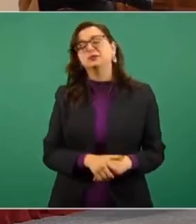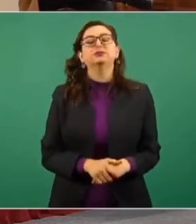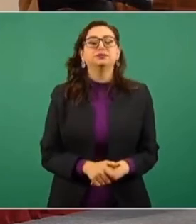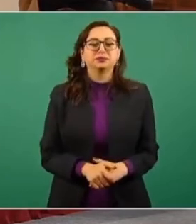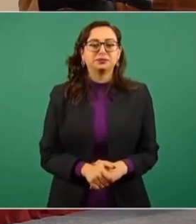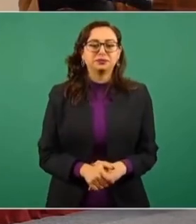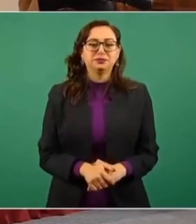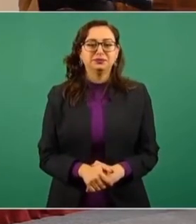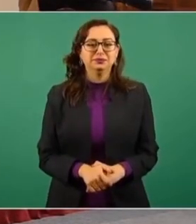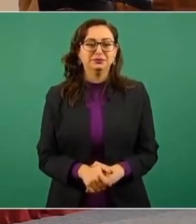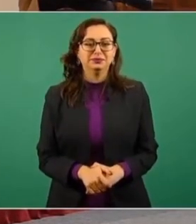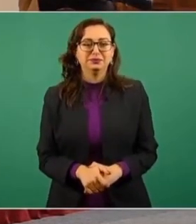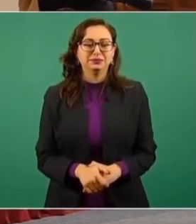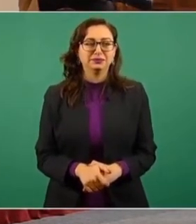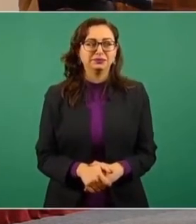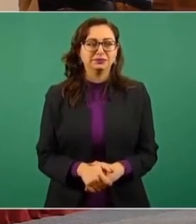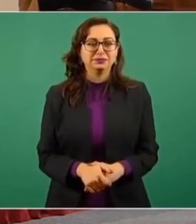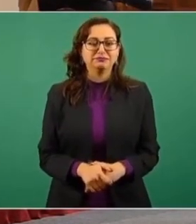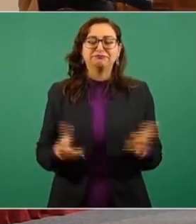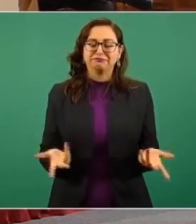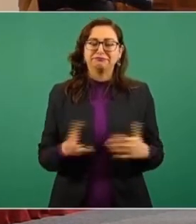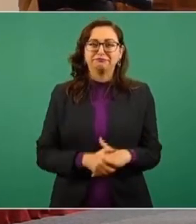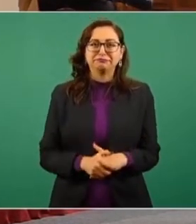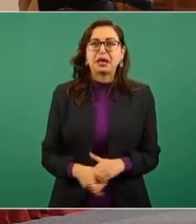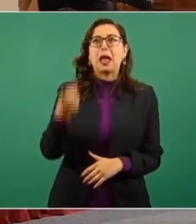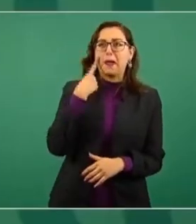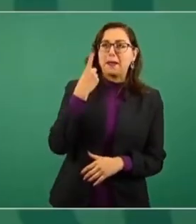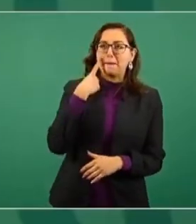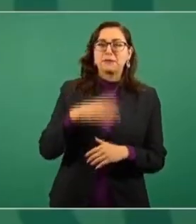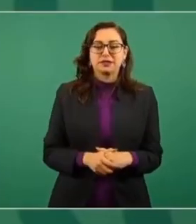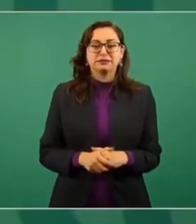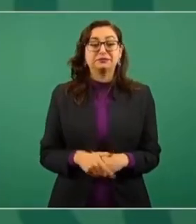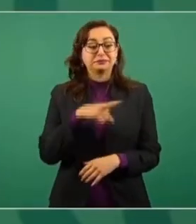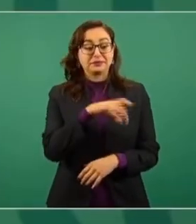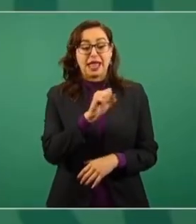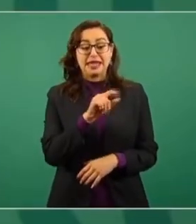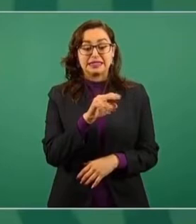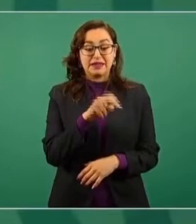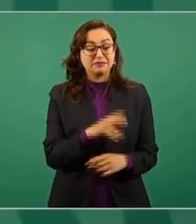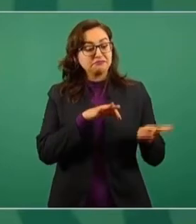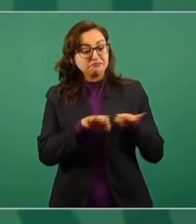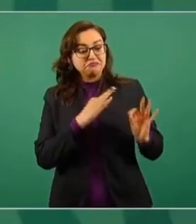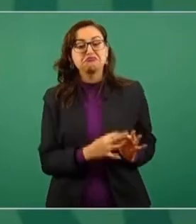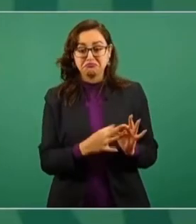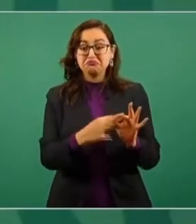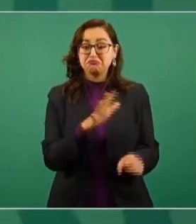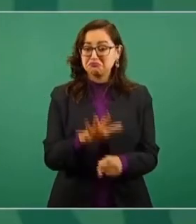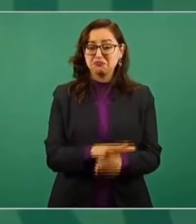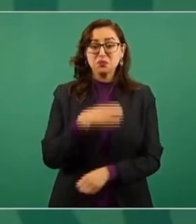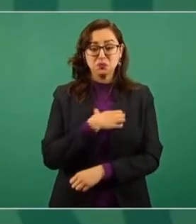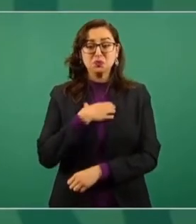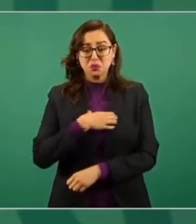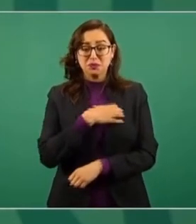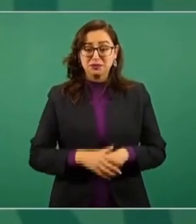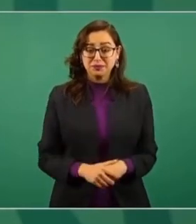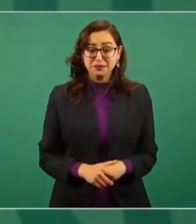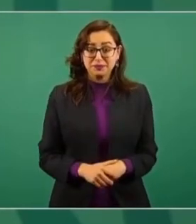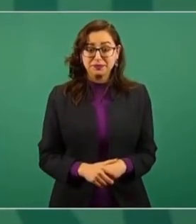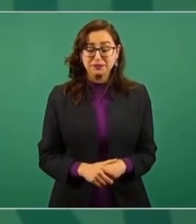Miren, yo estoy muy satisfecho con el trabajo que llevó a cabo Esteban Pópezón. Y vámonos a los resultados.